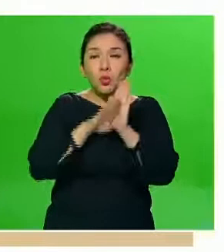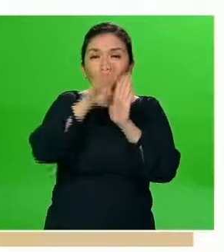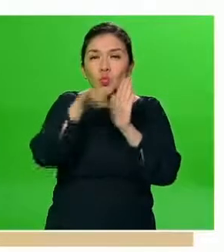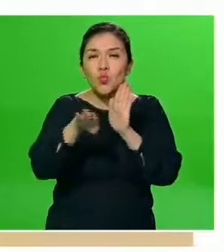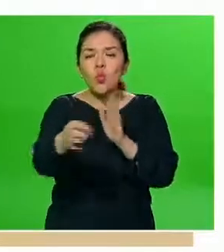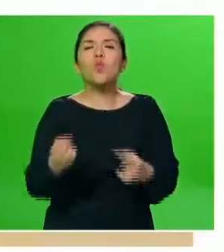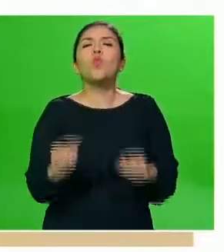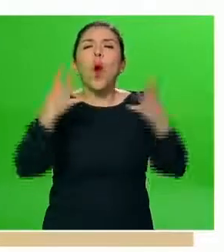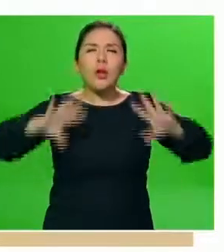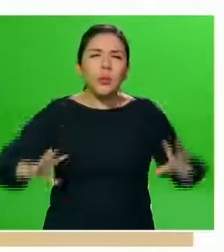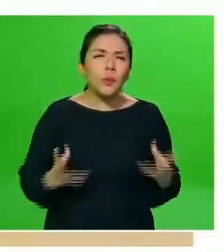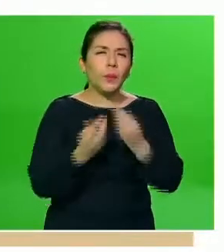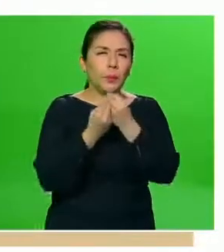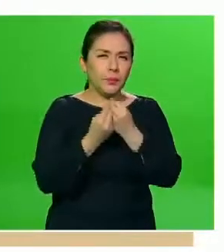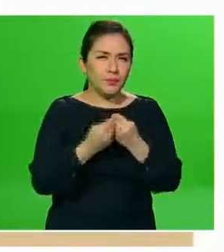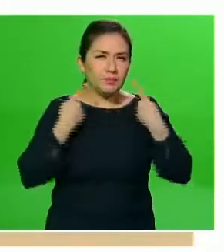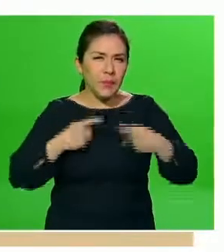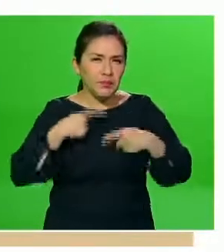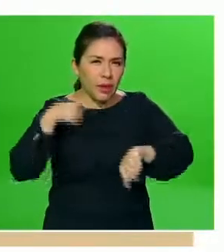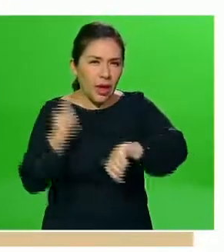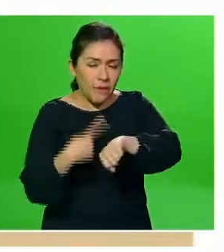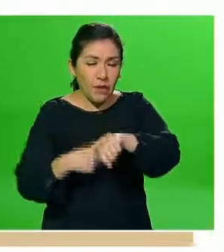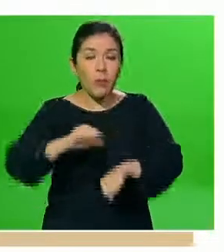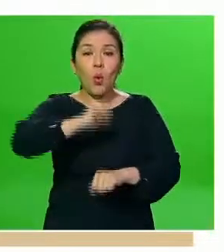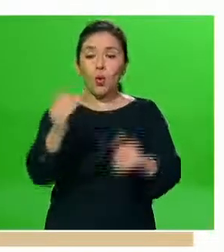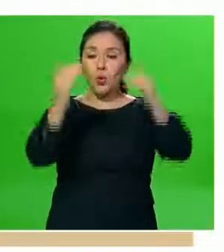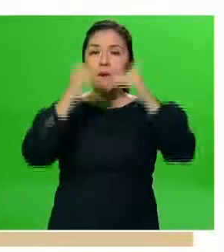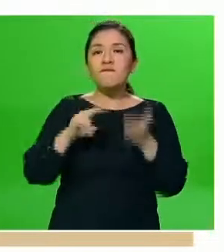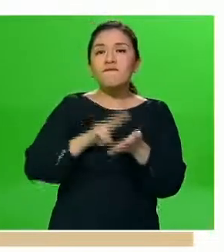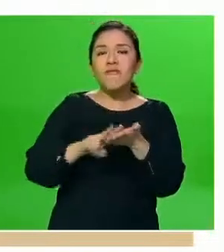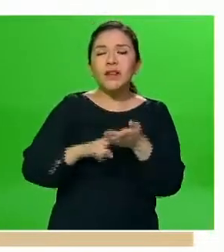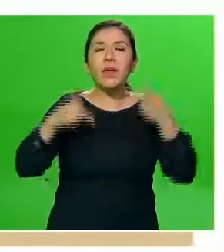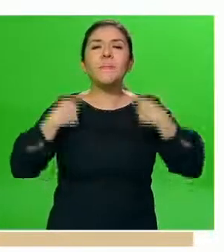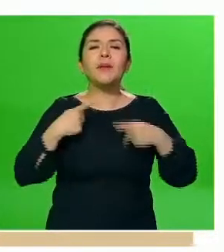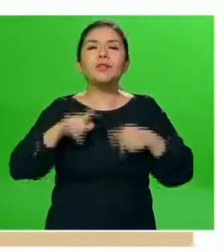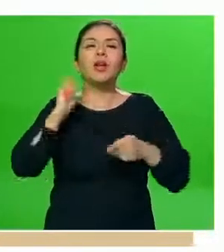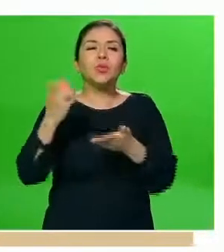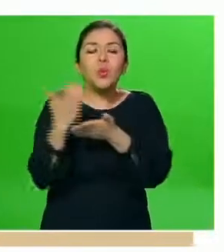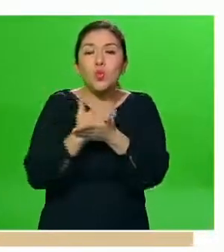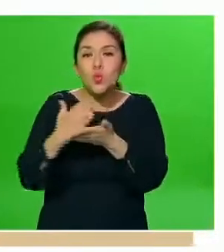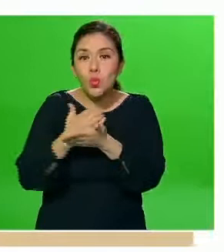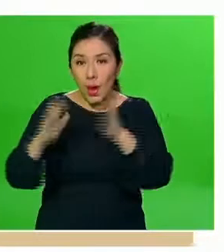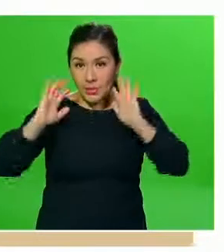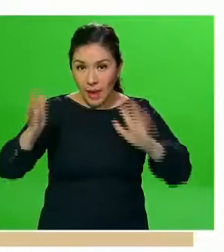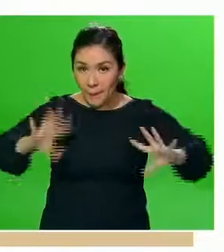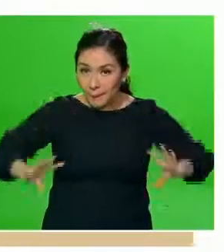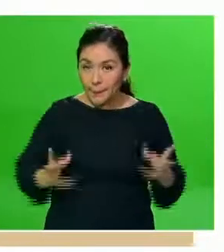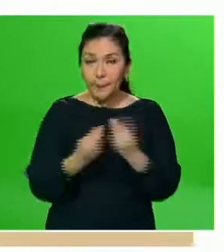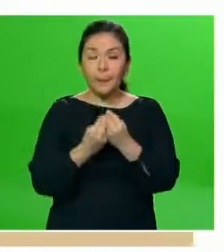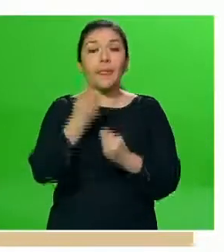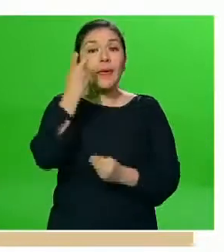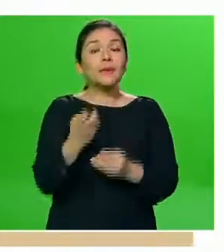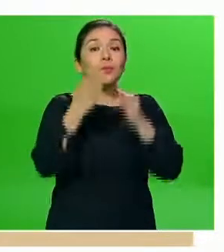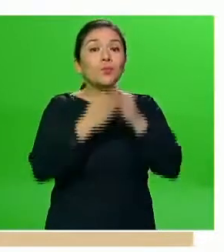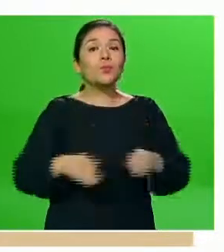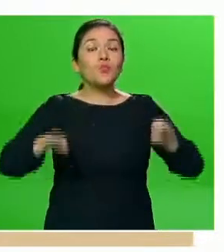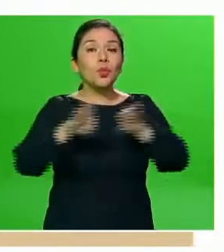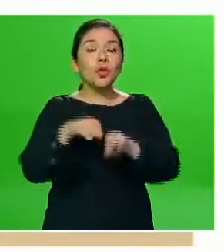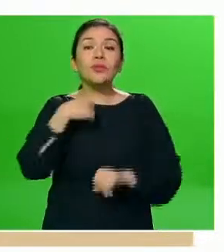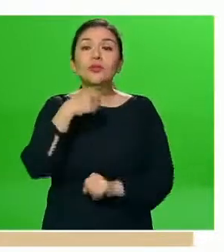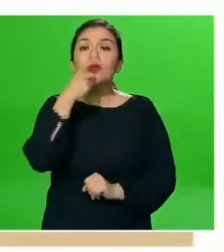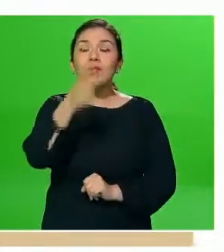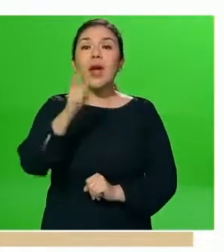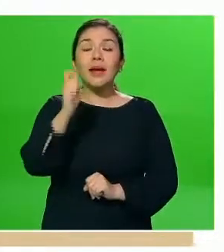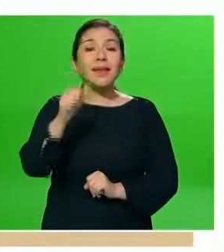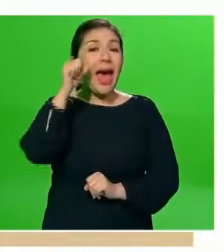los casos estimados y la línea en color verde que nos habla de las personas recuperadas también. Es importante mencionar